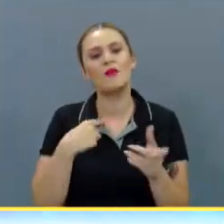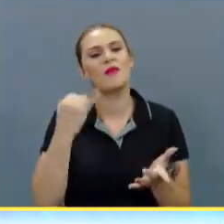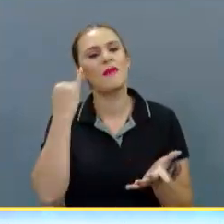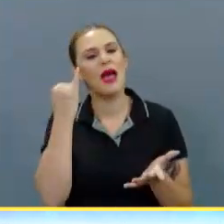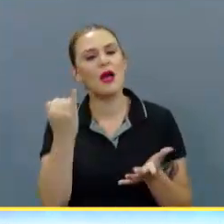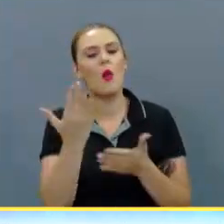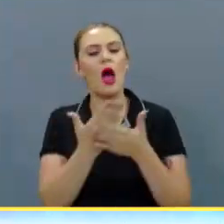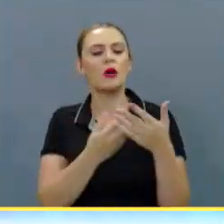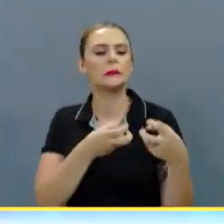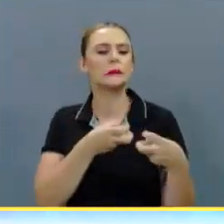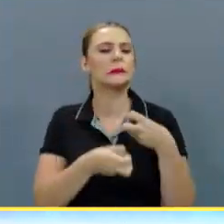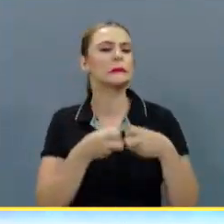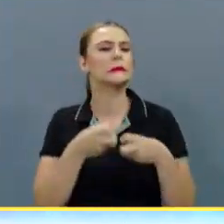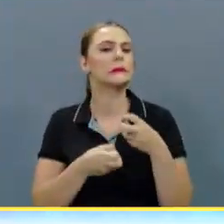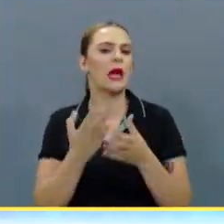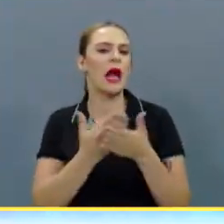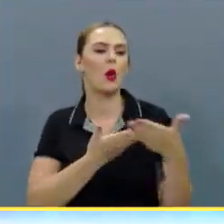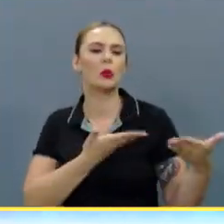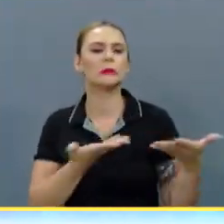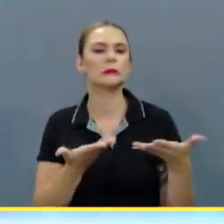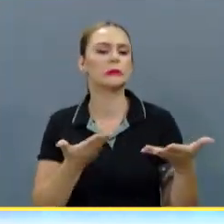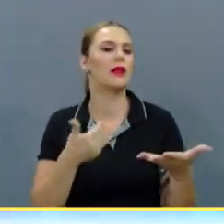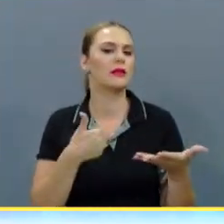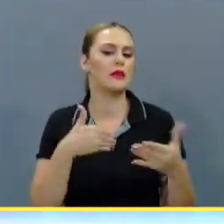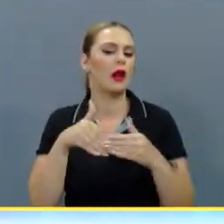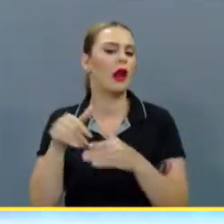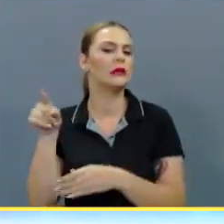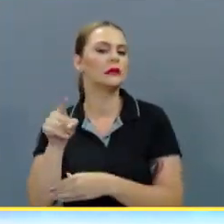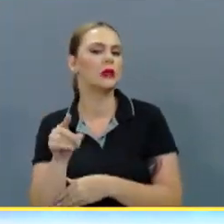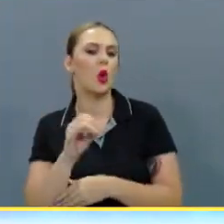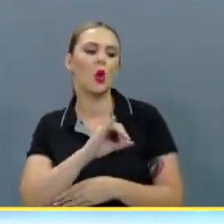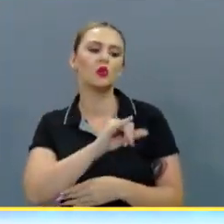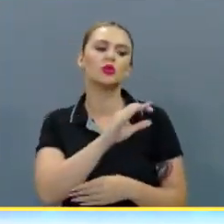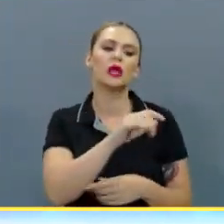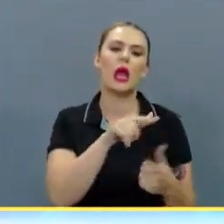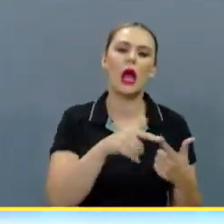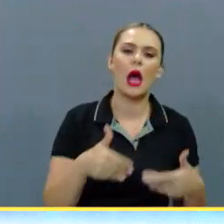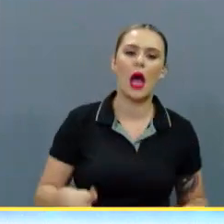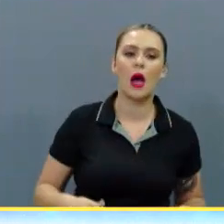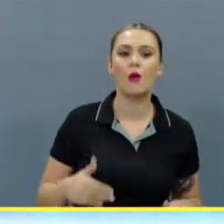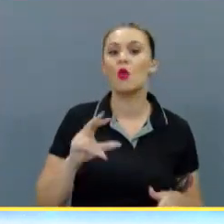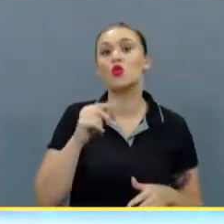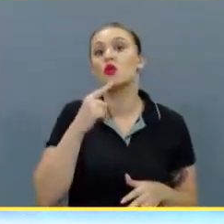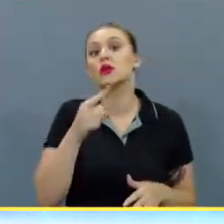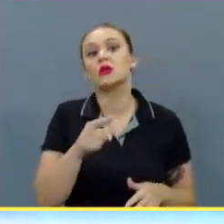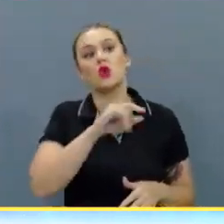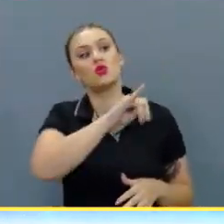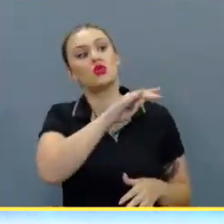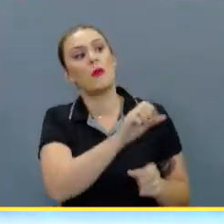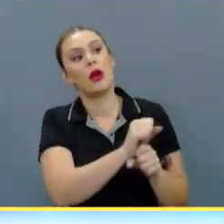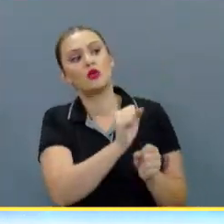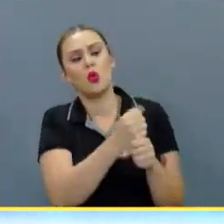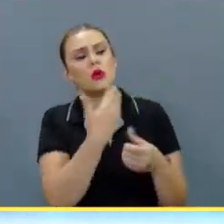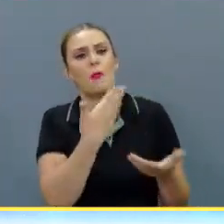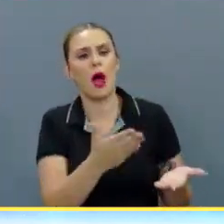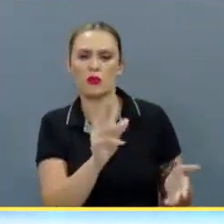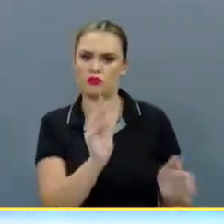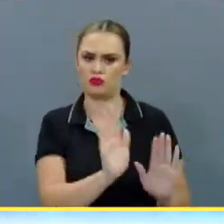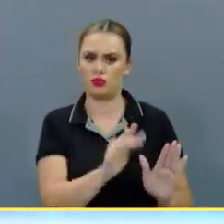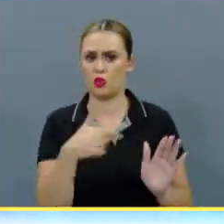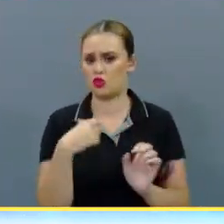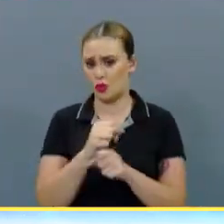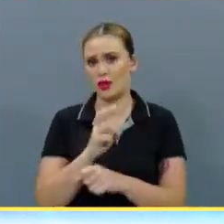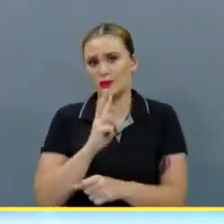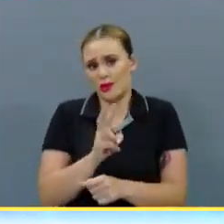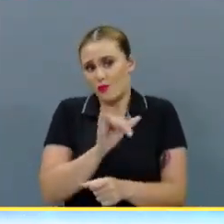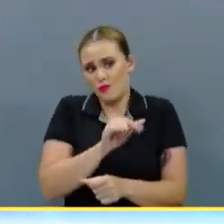imagino que algún roce hubo en el Zapriza o con Justin Campos, y no estoy diciendo tampoco que Justin hubiera hecho las cosas mal, porque yo hubiera hecho